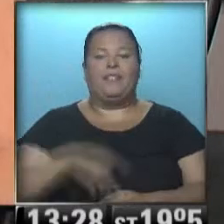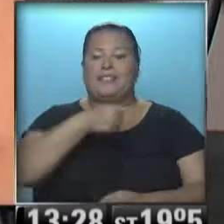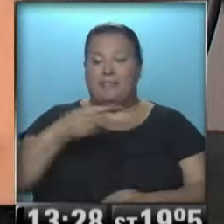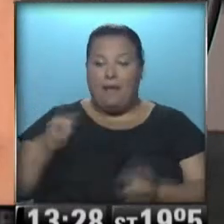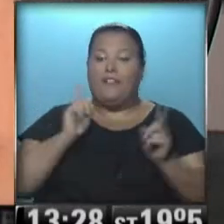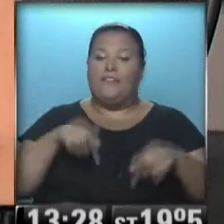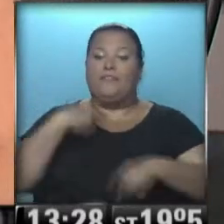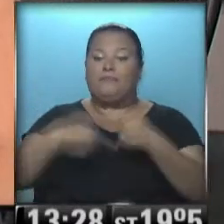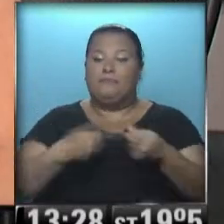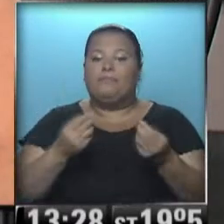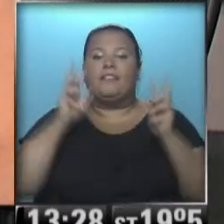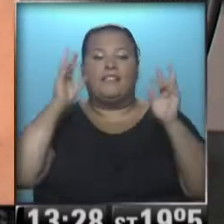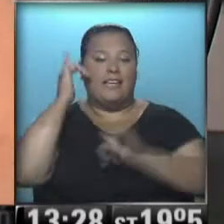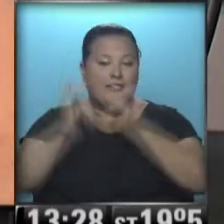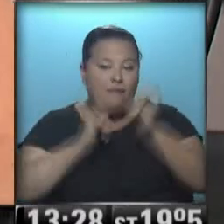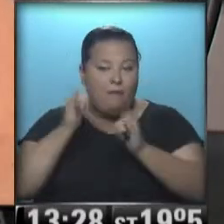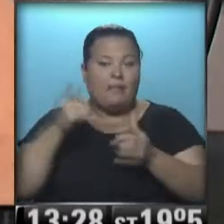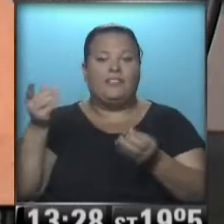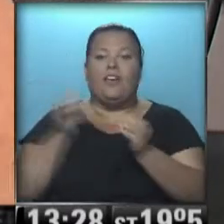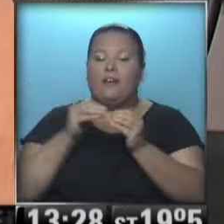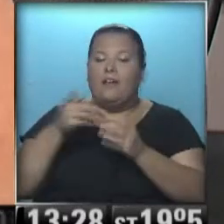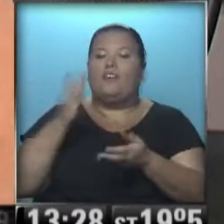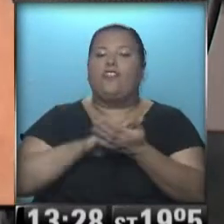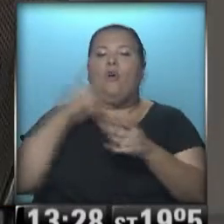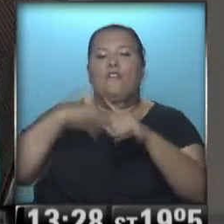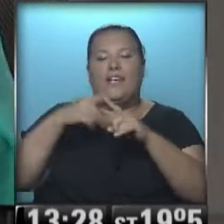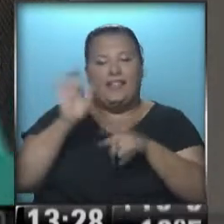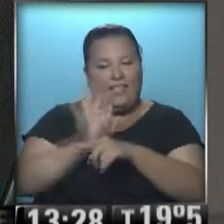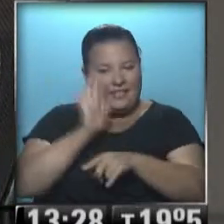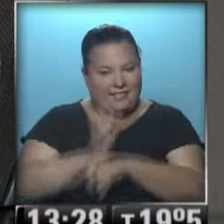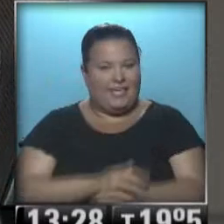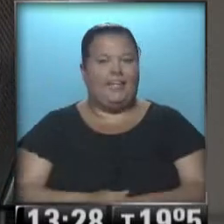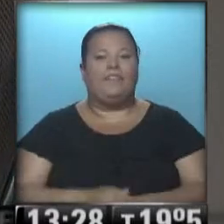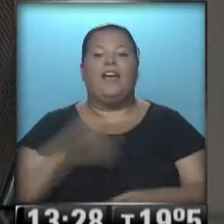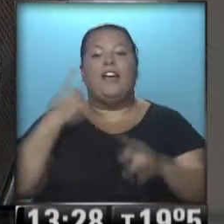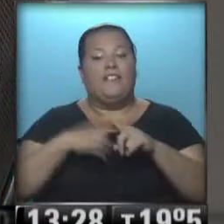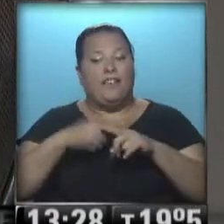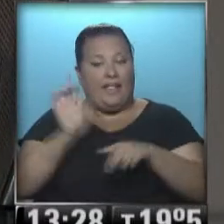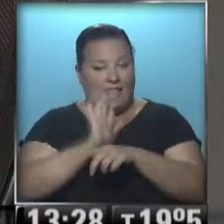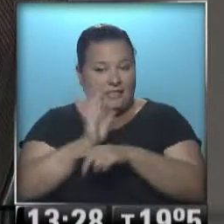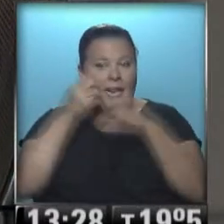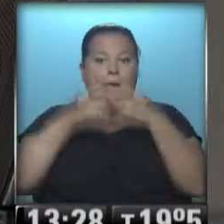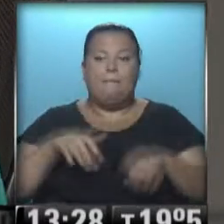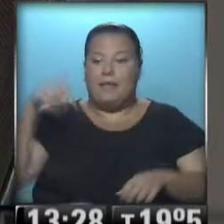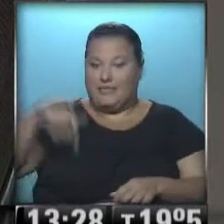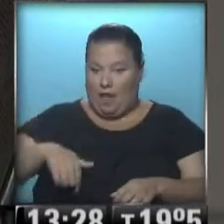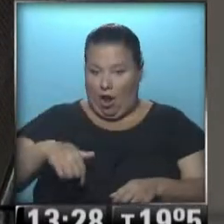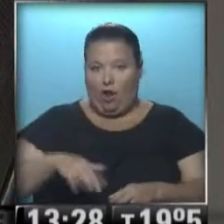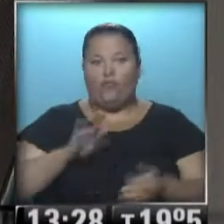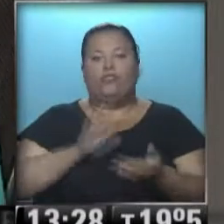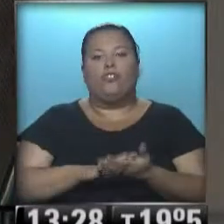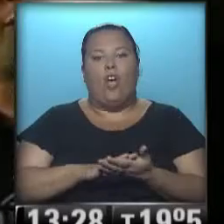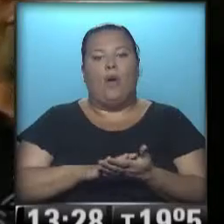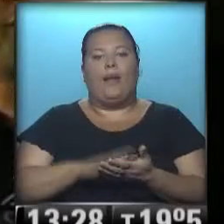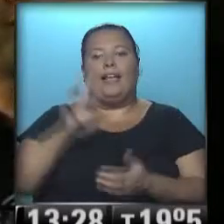Seguimos ahora con más información con Gabriela, vamos a hablar de festivales de cine. Festivales de cine que comenzaron en este día, estamos hablando de,